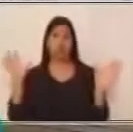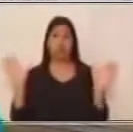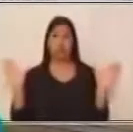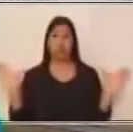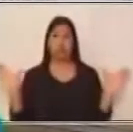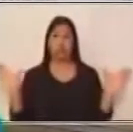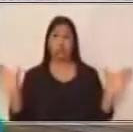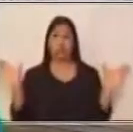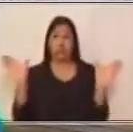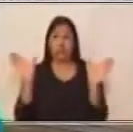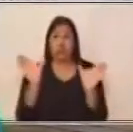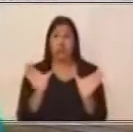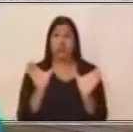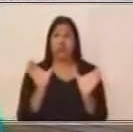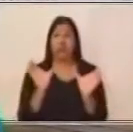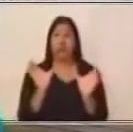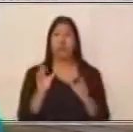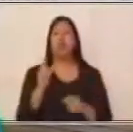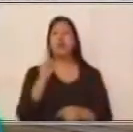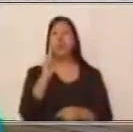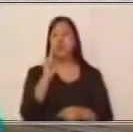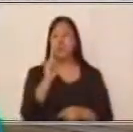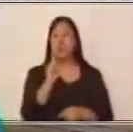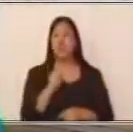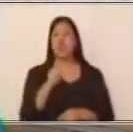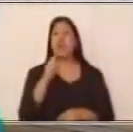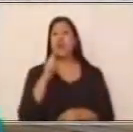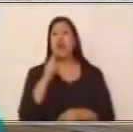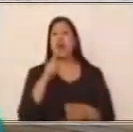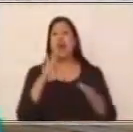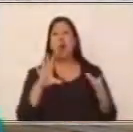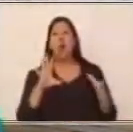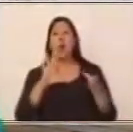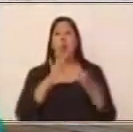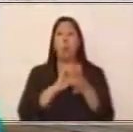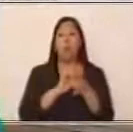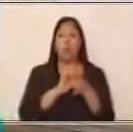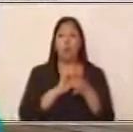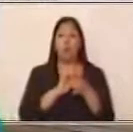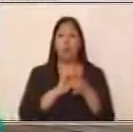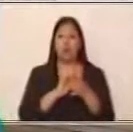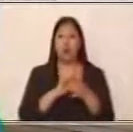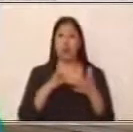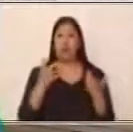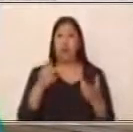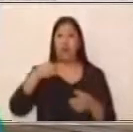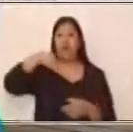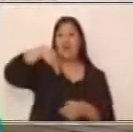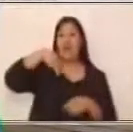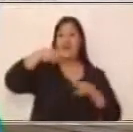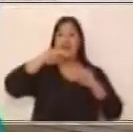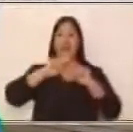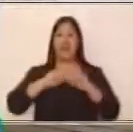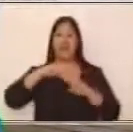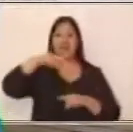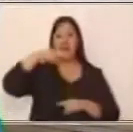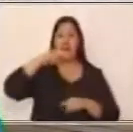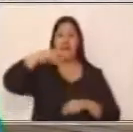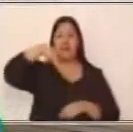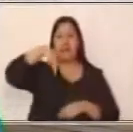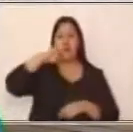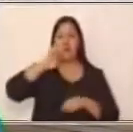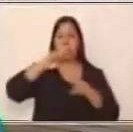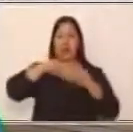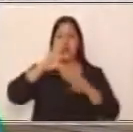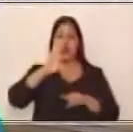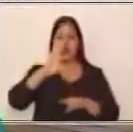proposiciones que están unidas por conjunciones, que en este caso le vamos a llamar nexo. ¿Recuerdas las